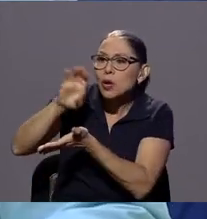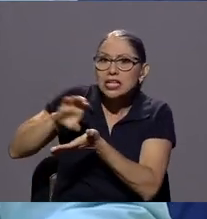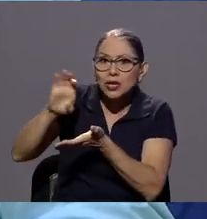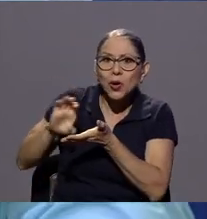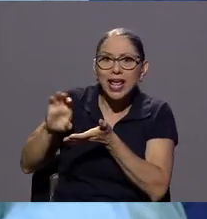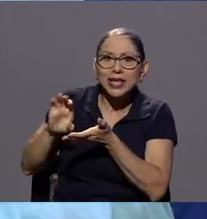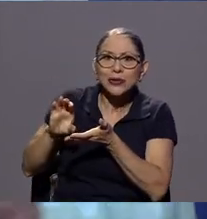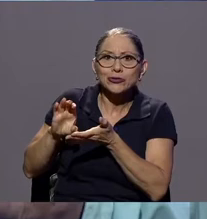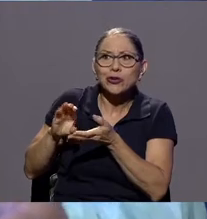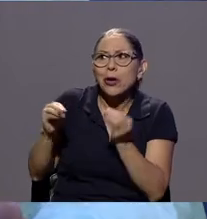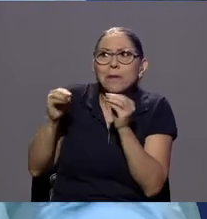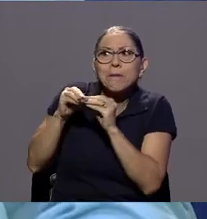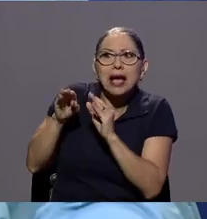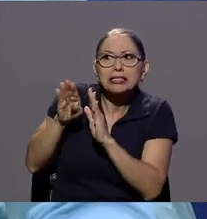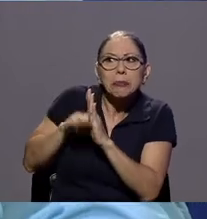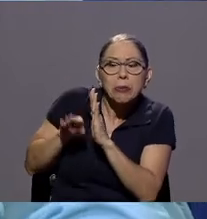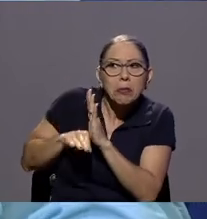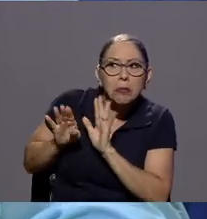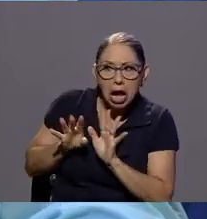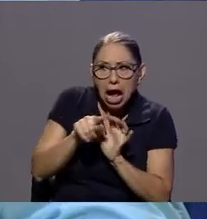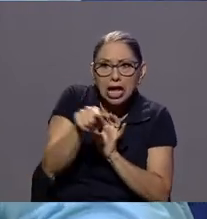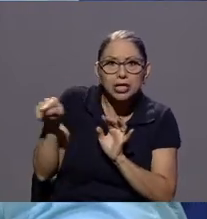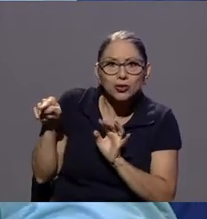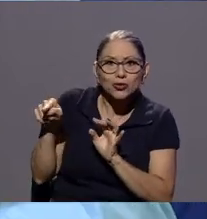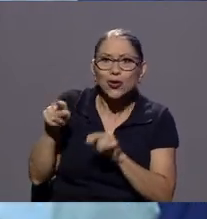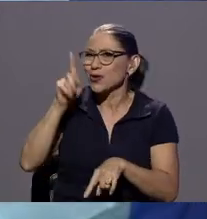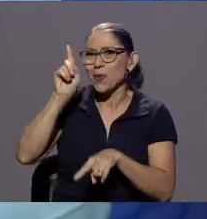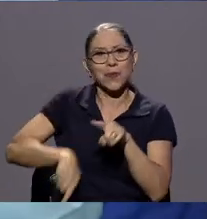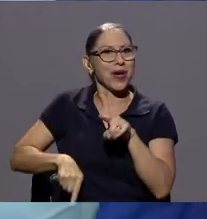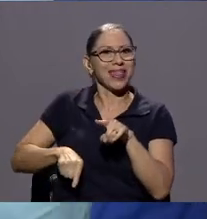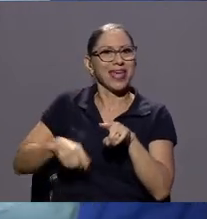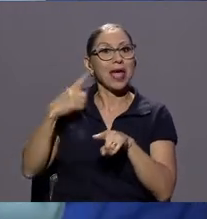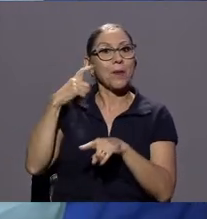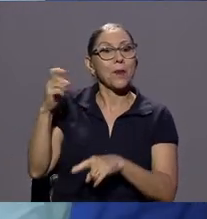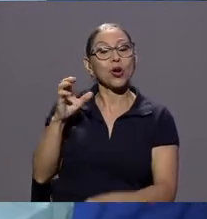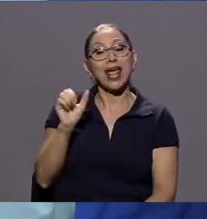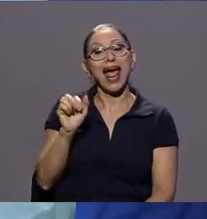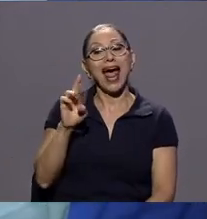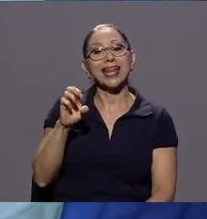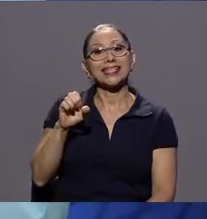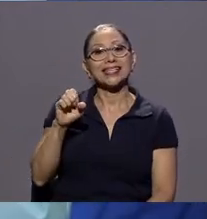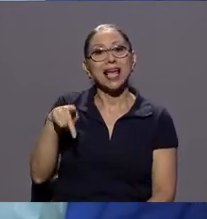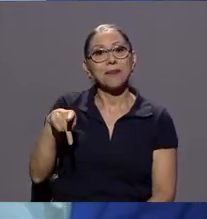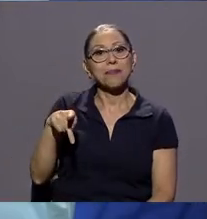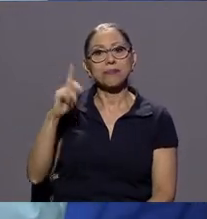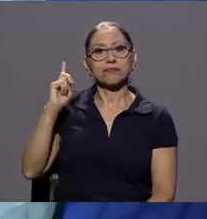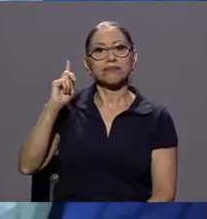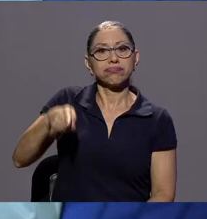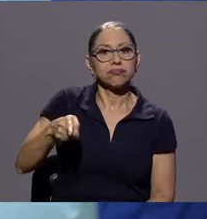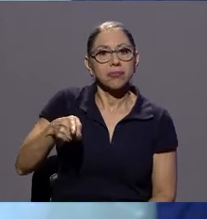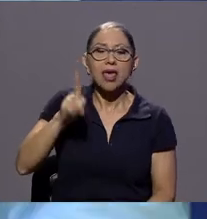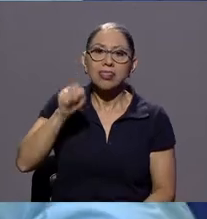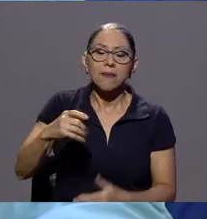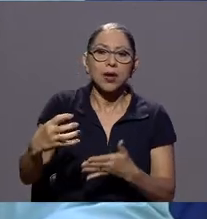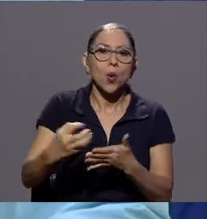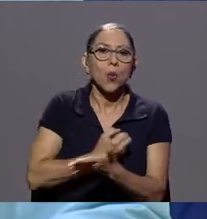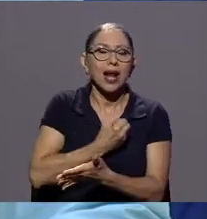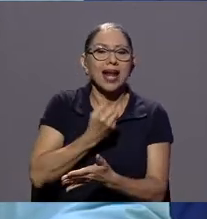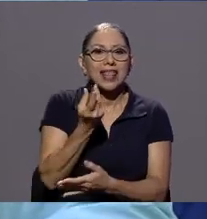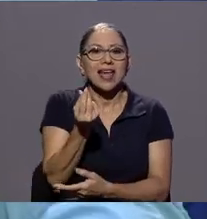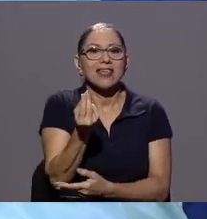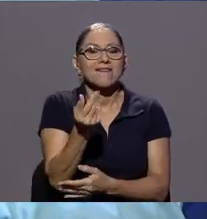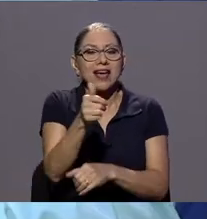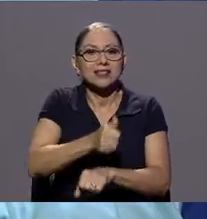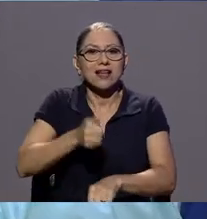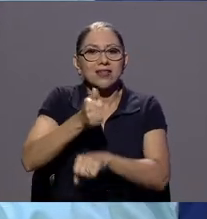colegios en época normal de COVID no puede hacerlo porque la Arecep le indica que tiene que cobrar la tarifa establecida por